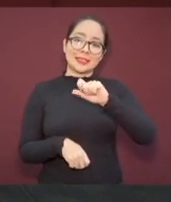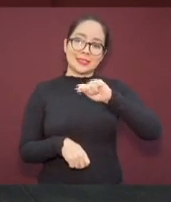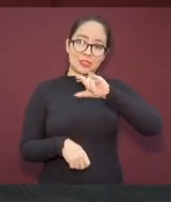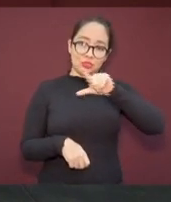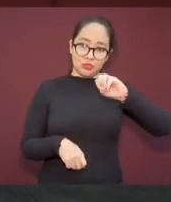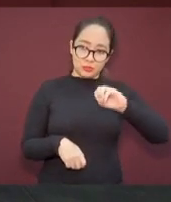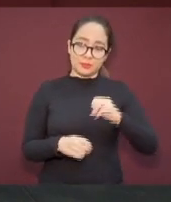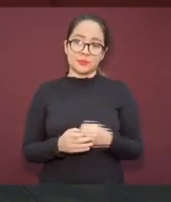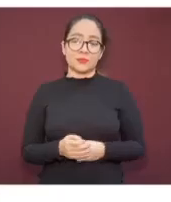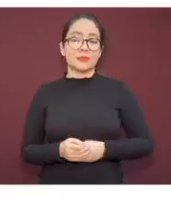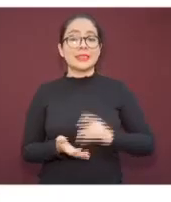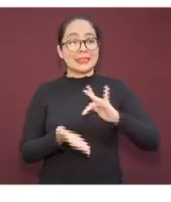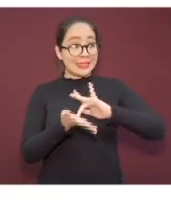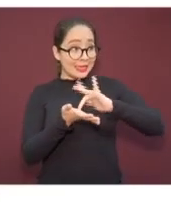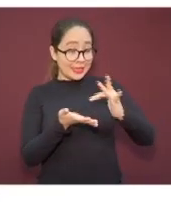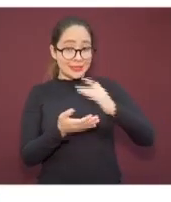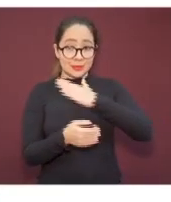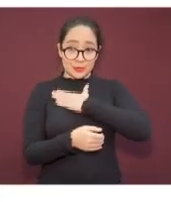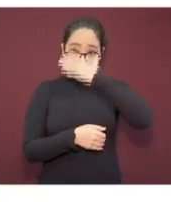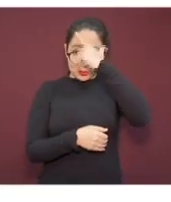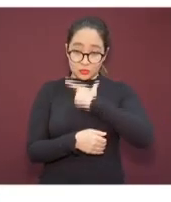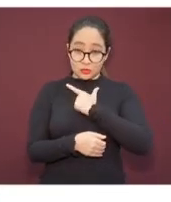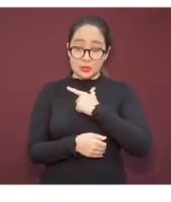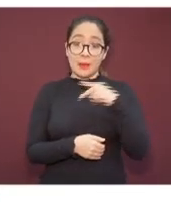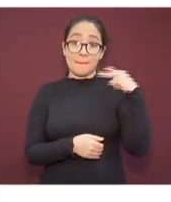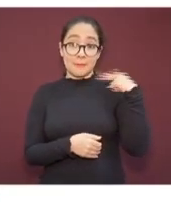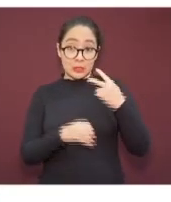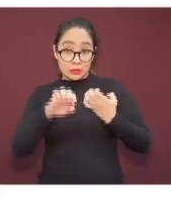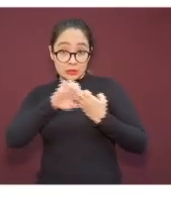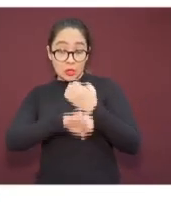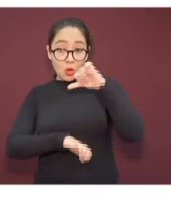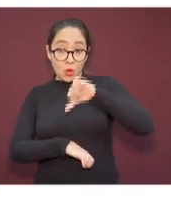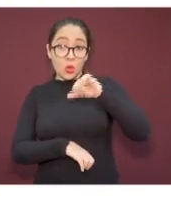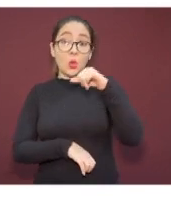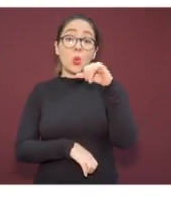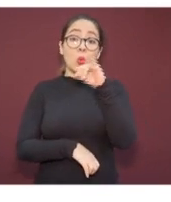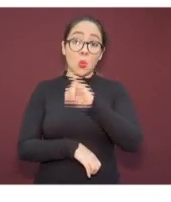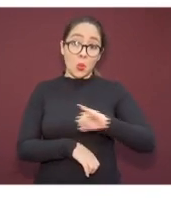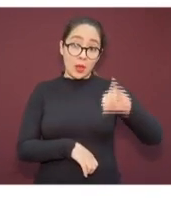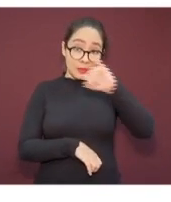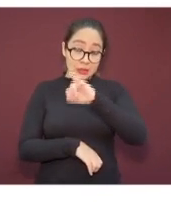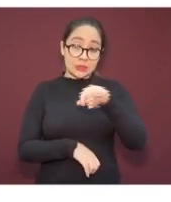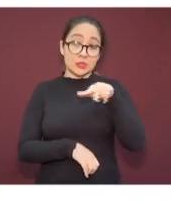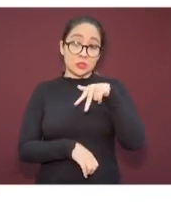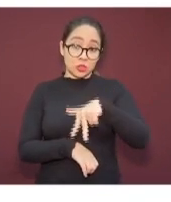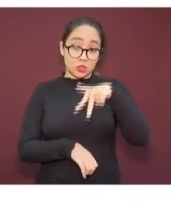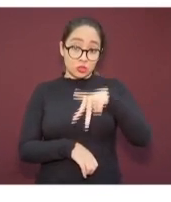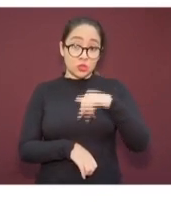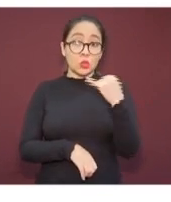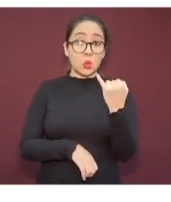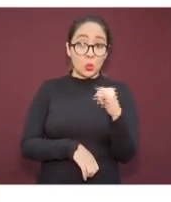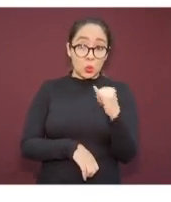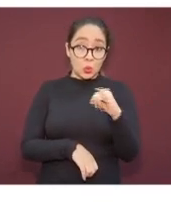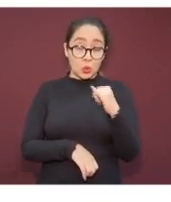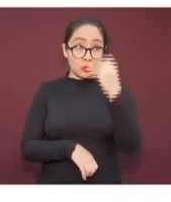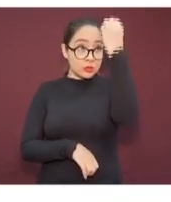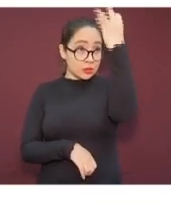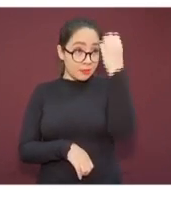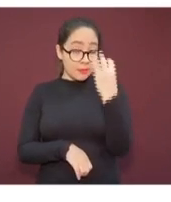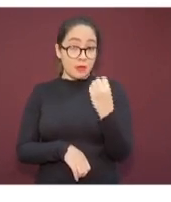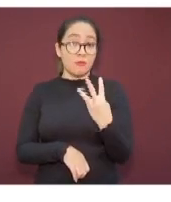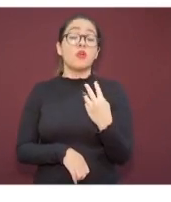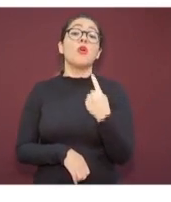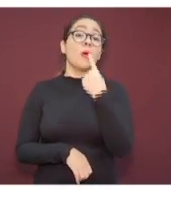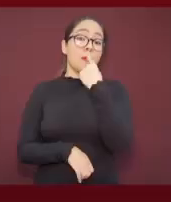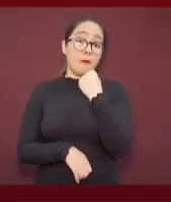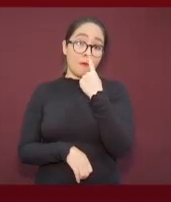El estado de Veracruz hoy jueves 18 de junio está en semáforo rojo de la nueva normalidad. Presten atención a